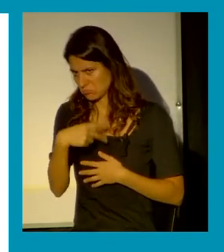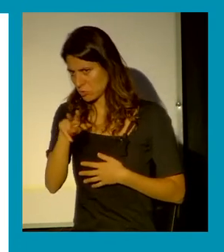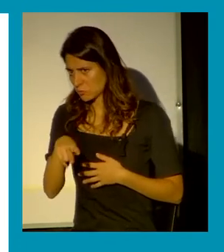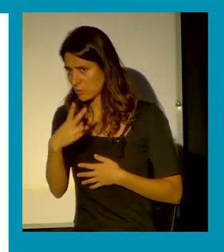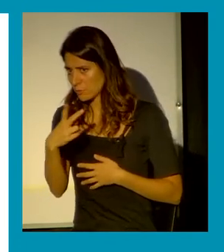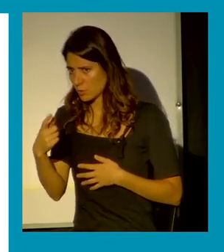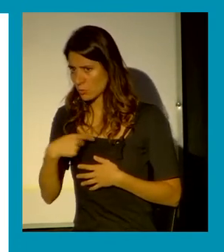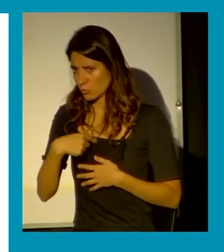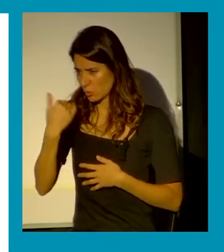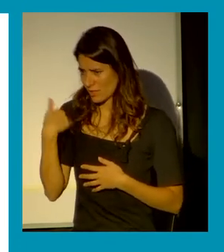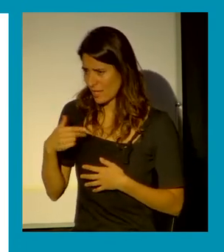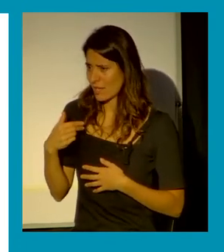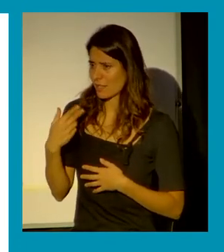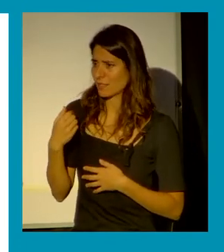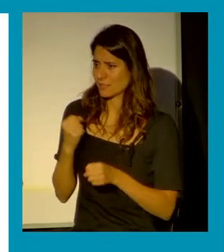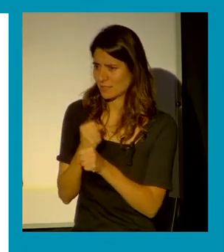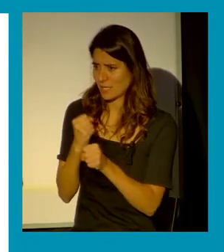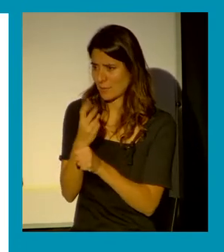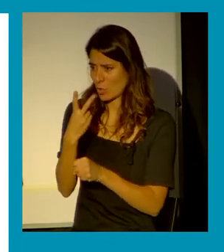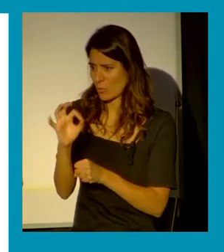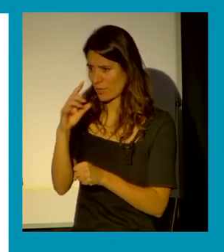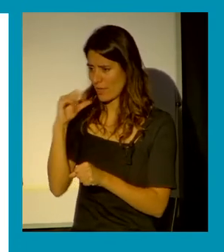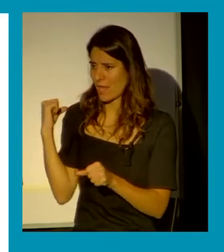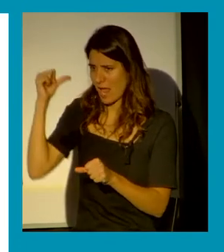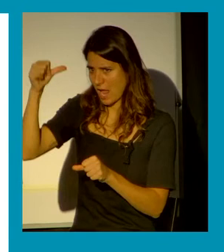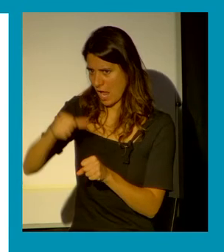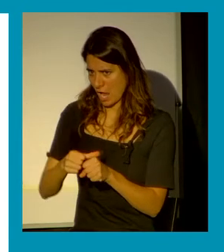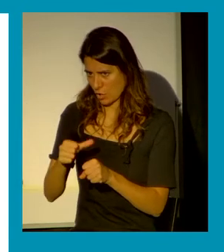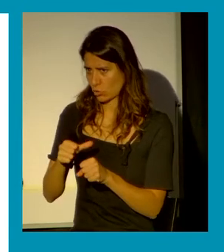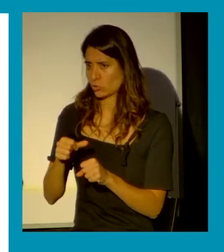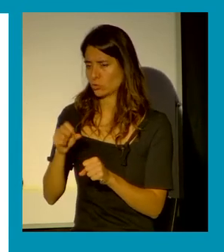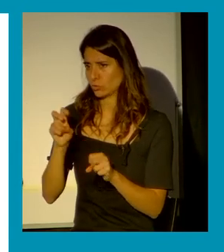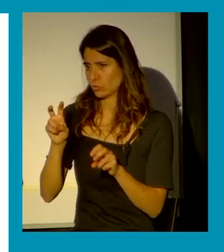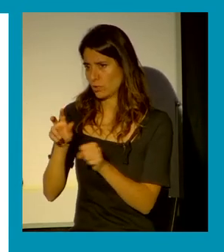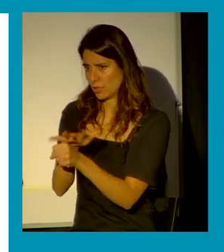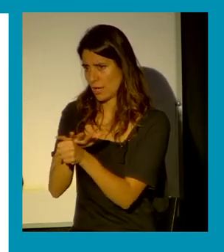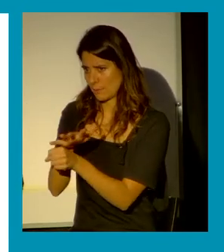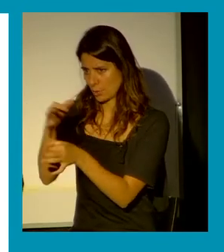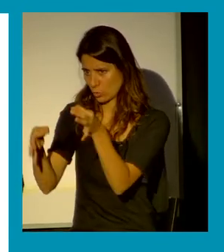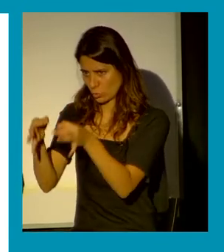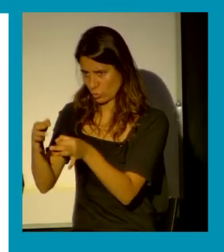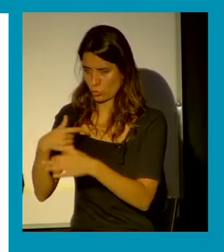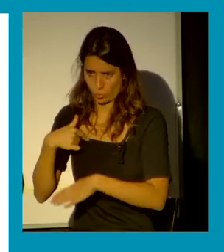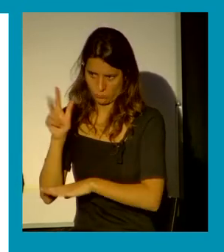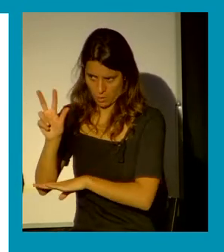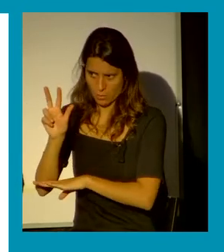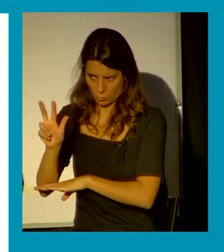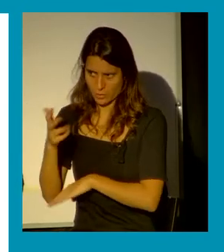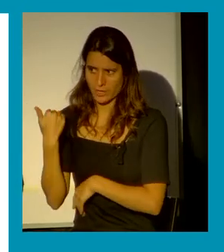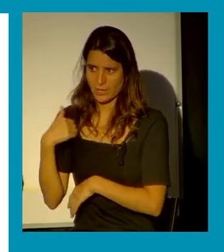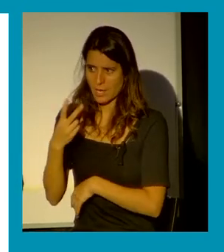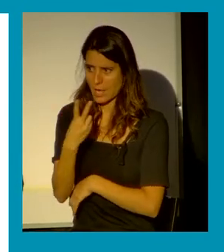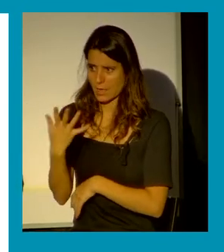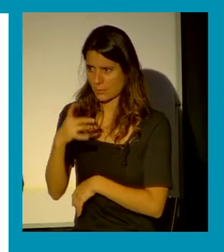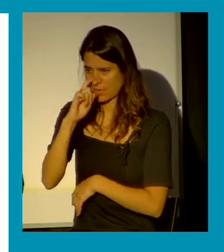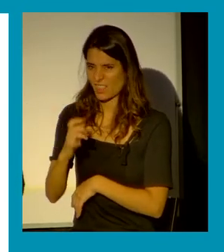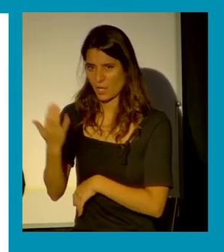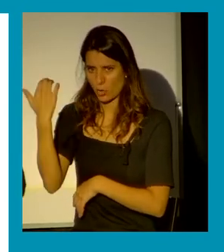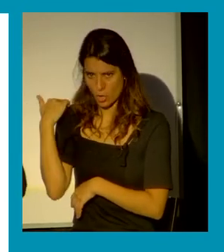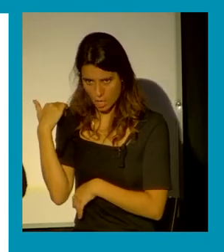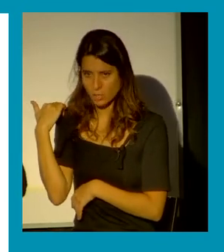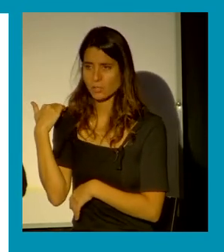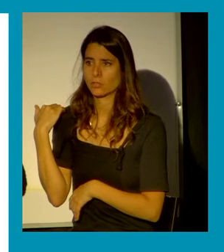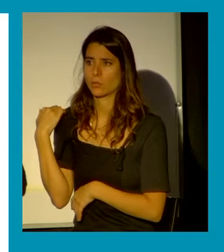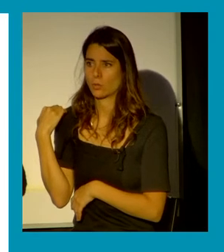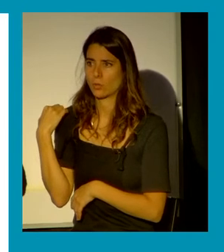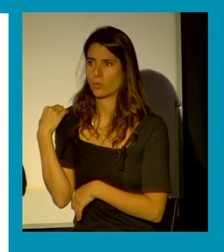violencia, esto de no perder el sur o mirar al sur, pues yo ejercí como abogada pues hace 25 años atrás en